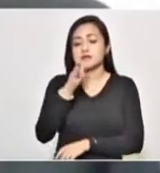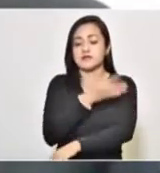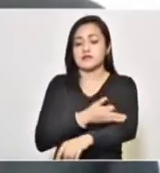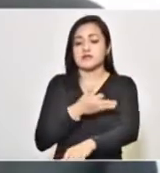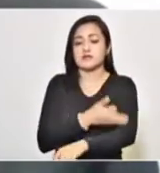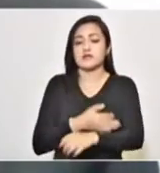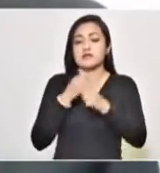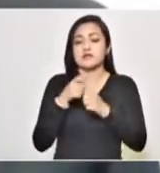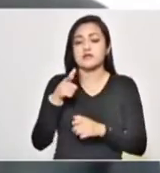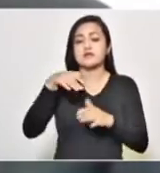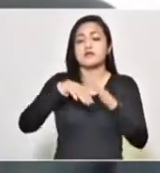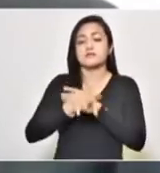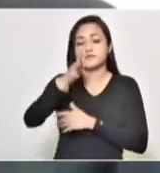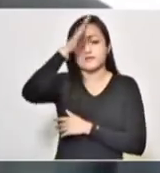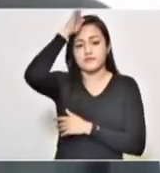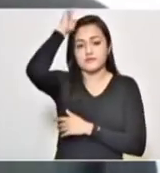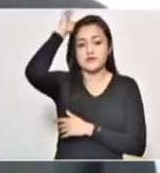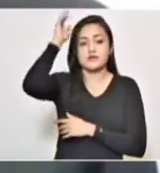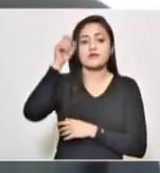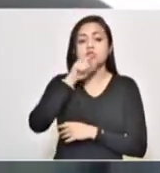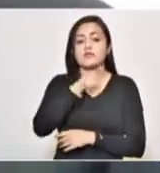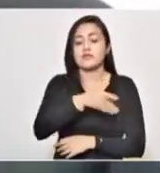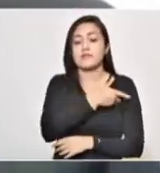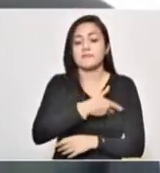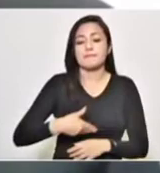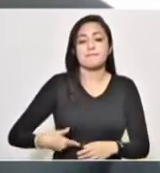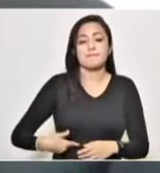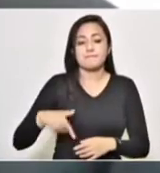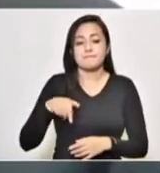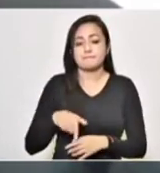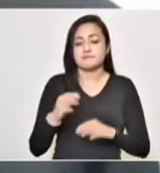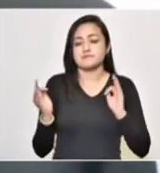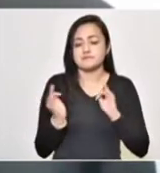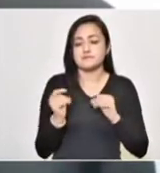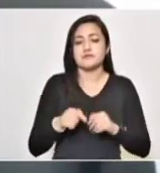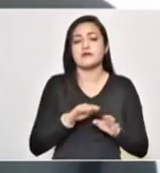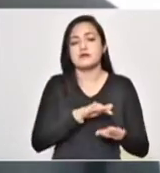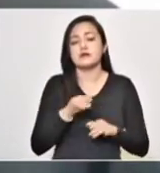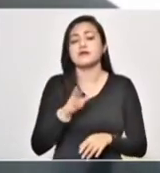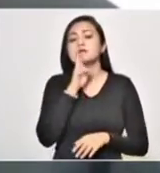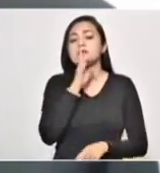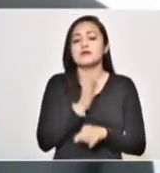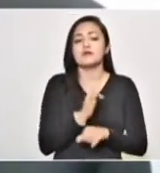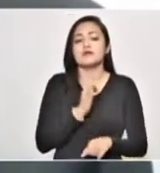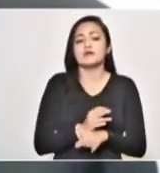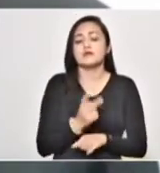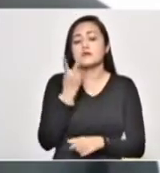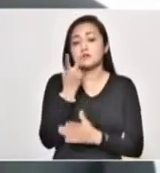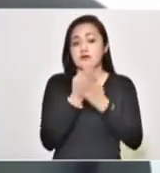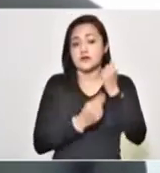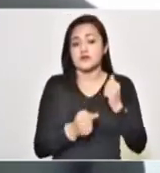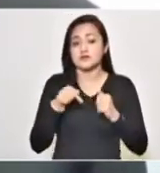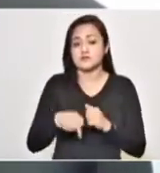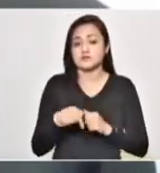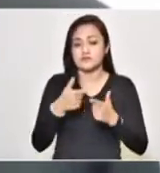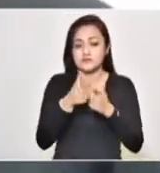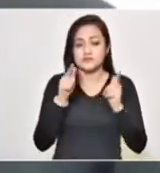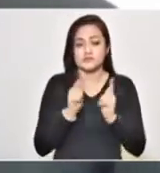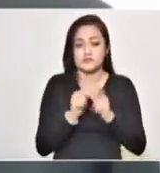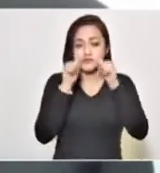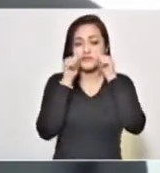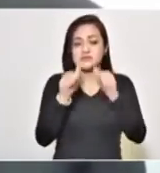la tarde están en la estación de bomberos y presidencia auxiliar. Ahora bien, el resultado de estas dos brigadas